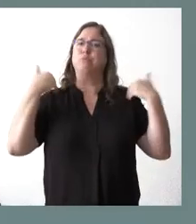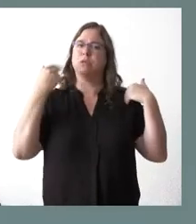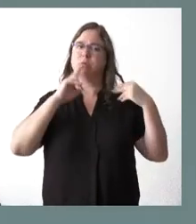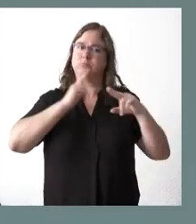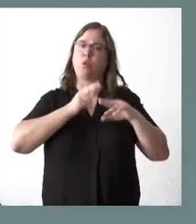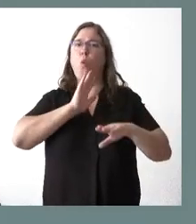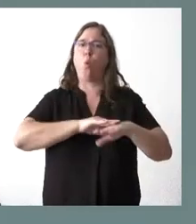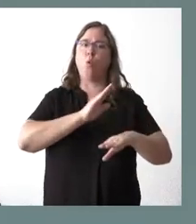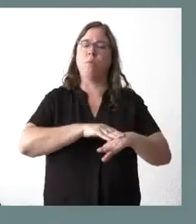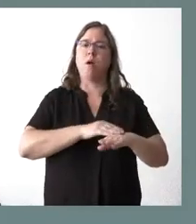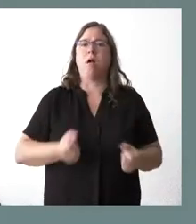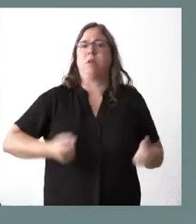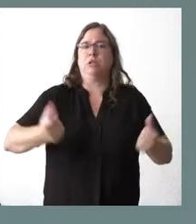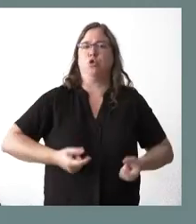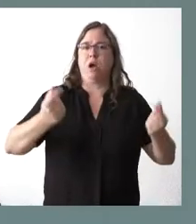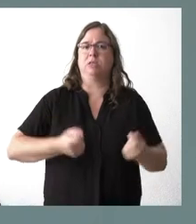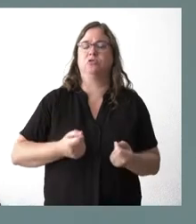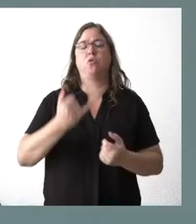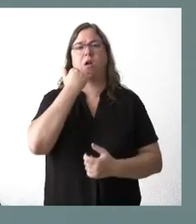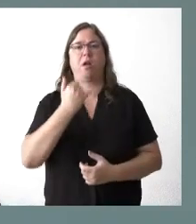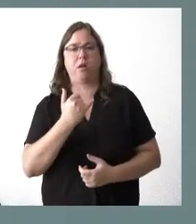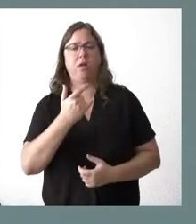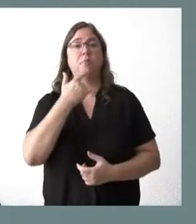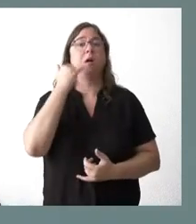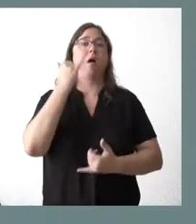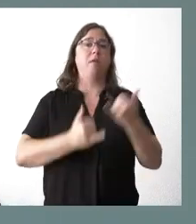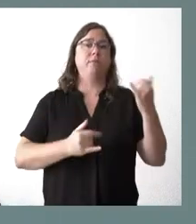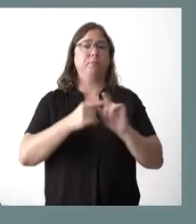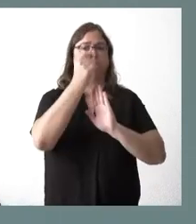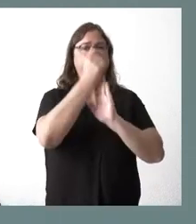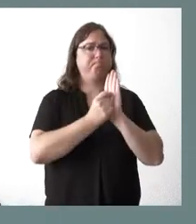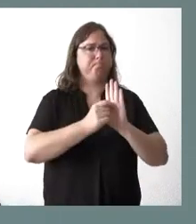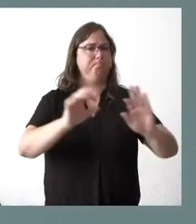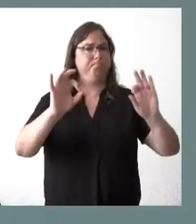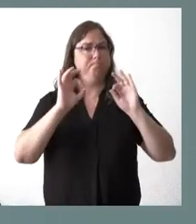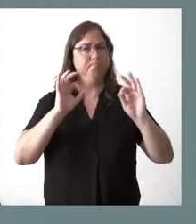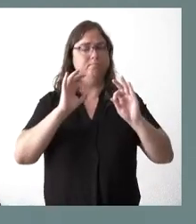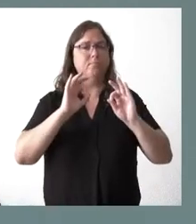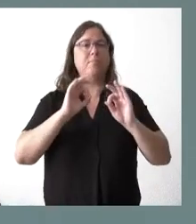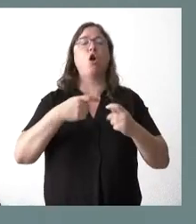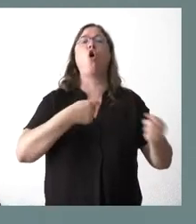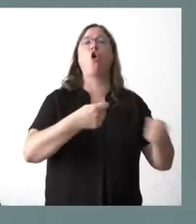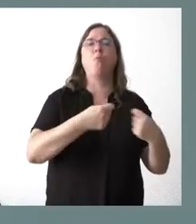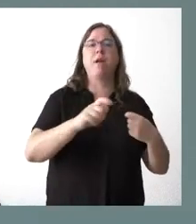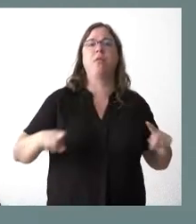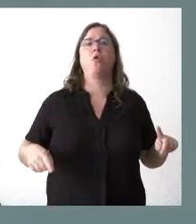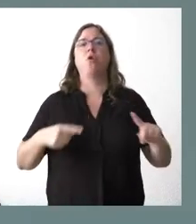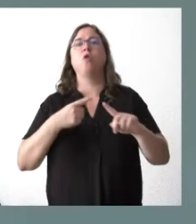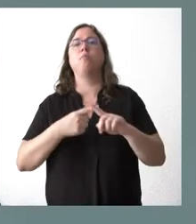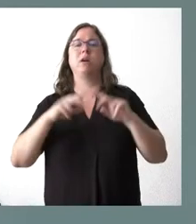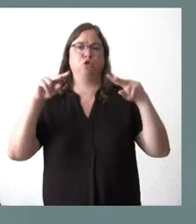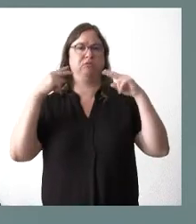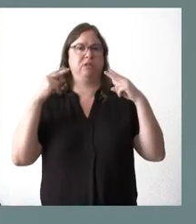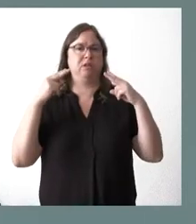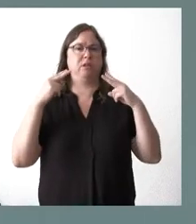consumo energético, porque se ha hecho descargar estas medidas especialmente sobre el sector del comercio y sobre el sector de la hostelería. Me